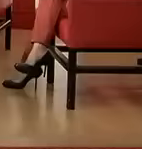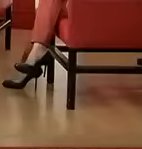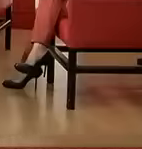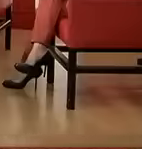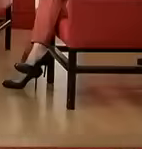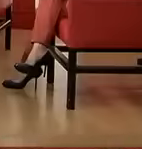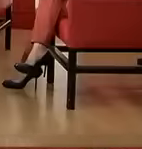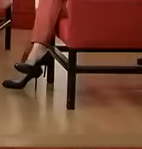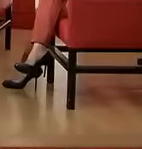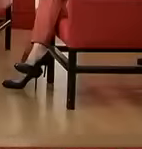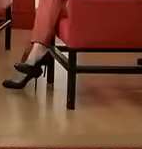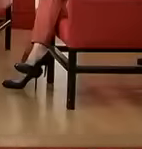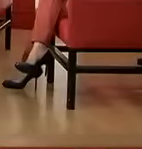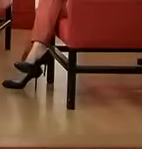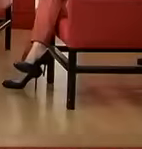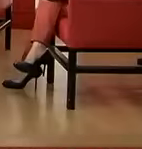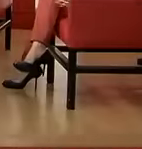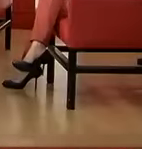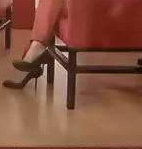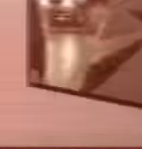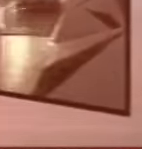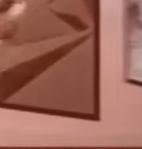Vamos ahora Al resumen